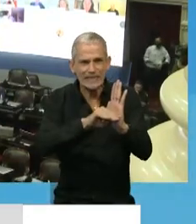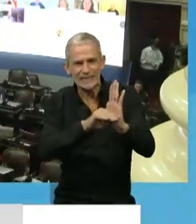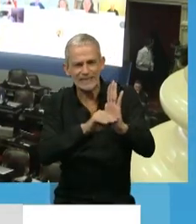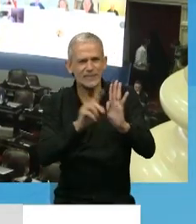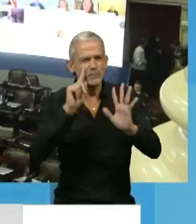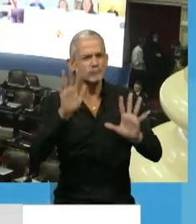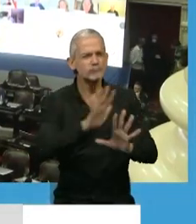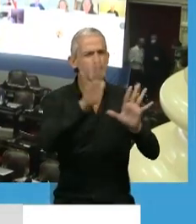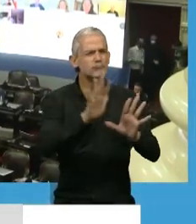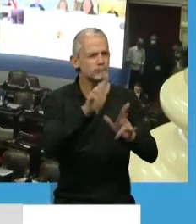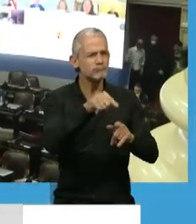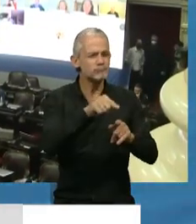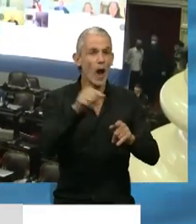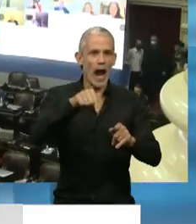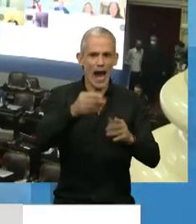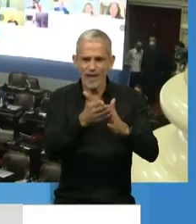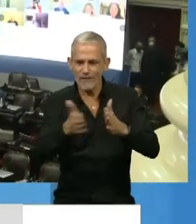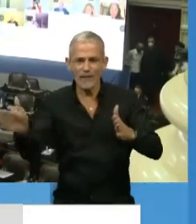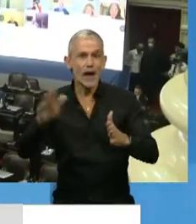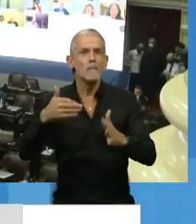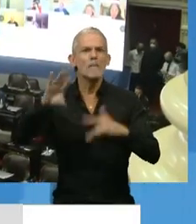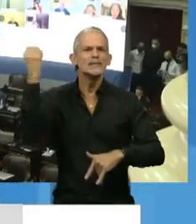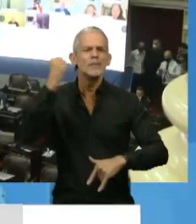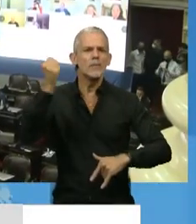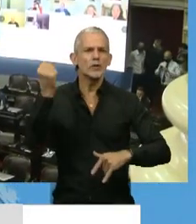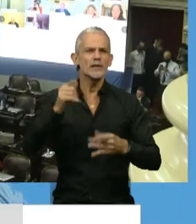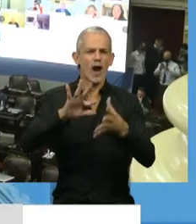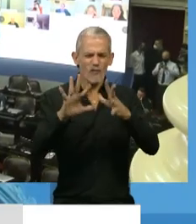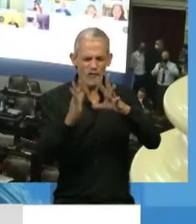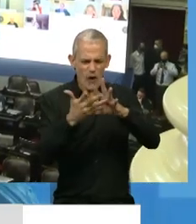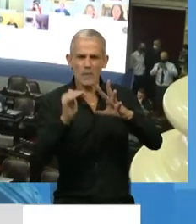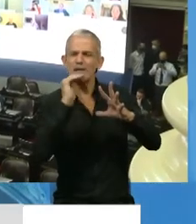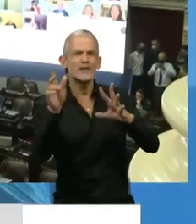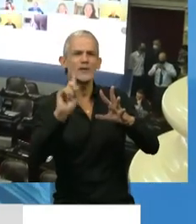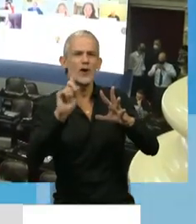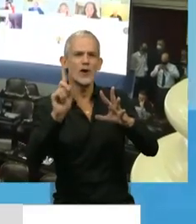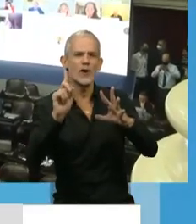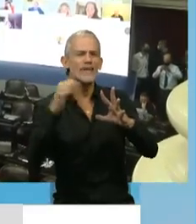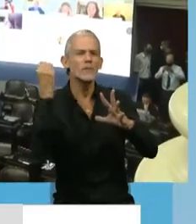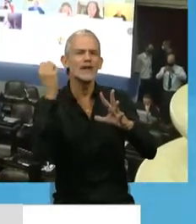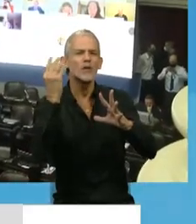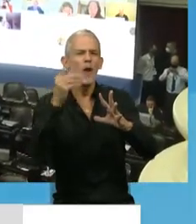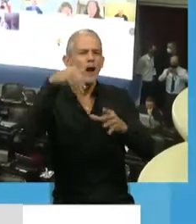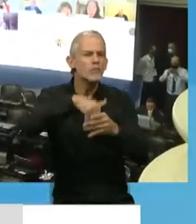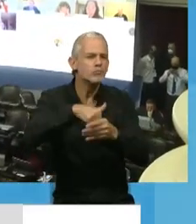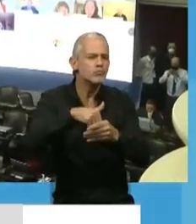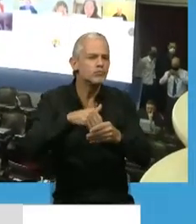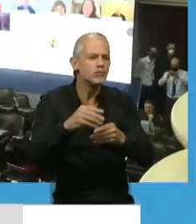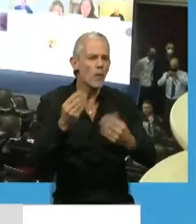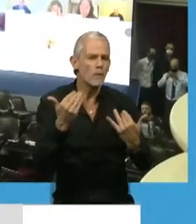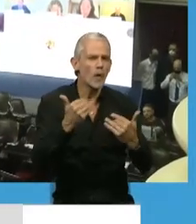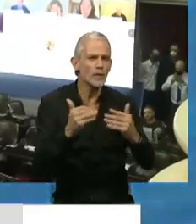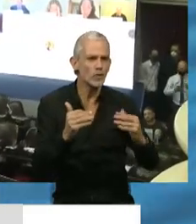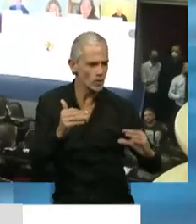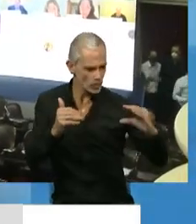empezamos a transitar el camino en que va a ser más importante, no tanto cómo se digan las cosas, sino efectivamente de qué manera somos capaces de construir